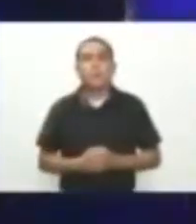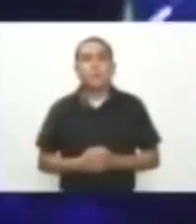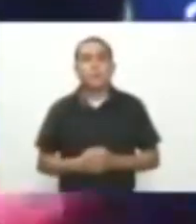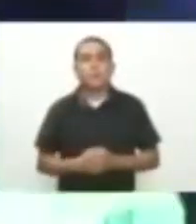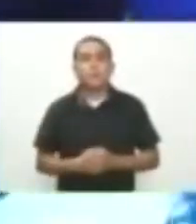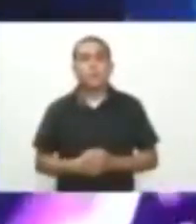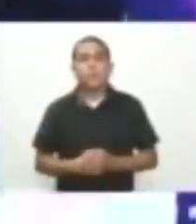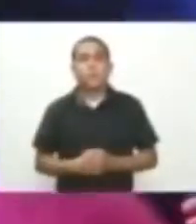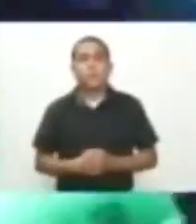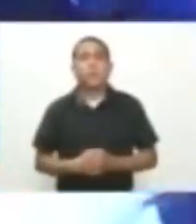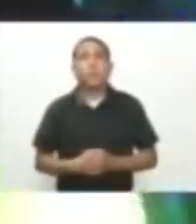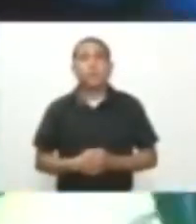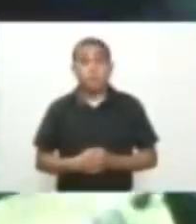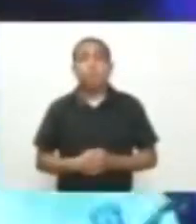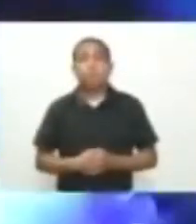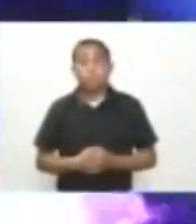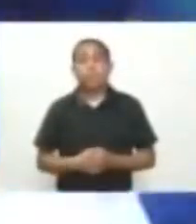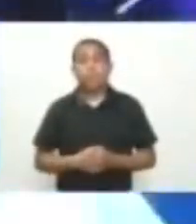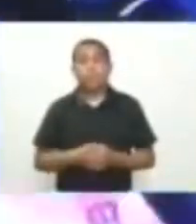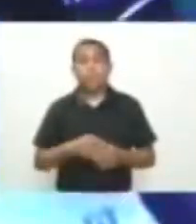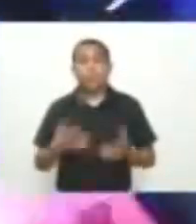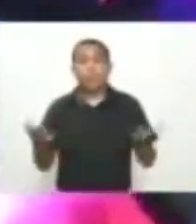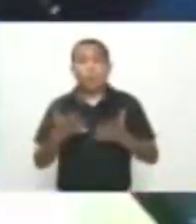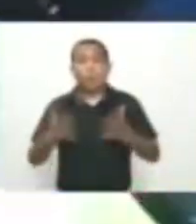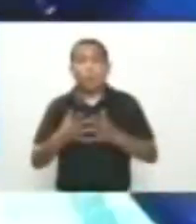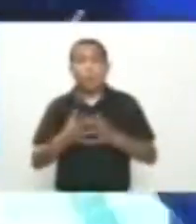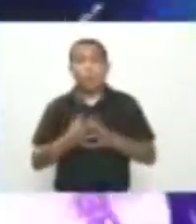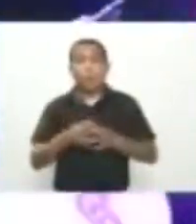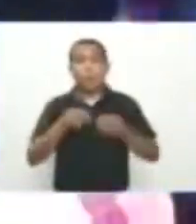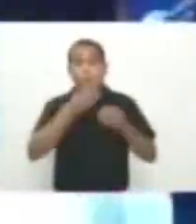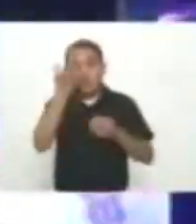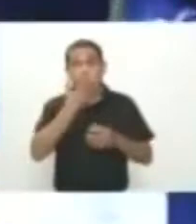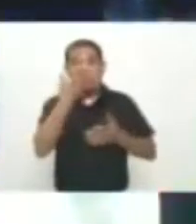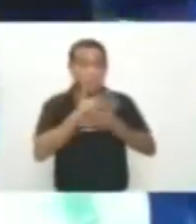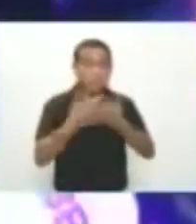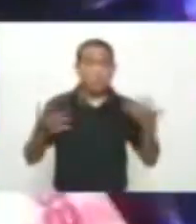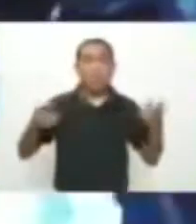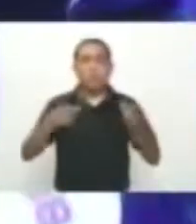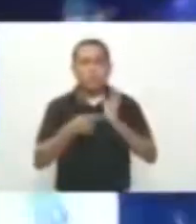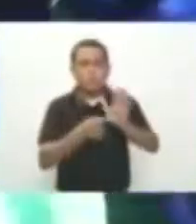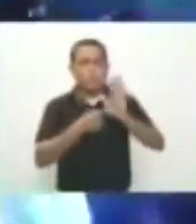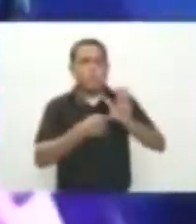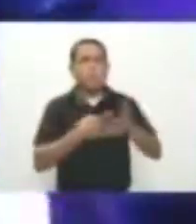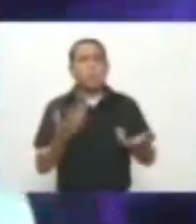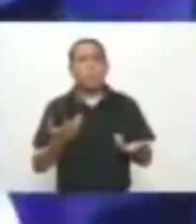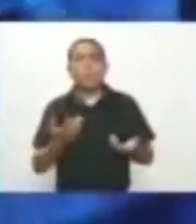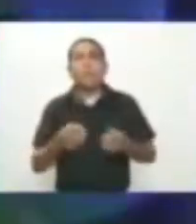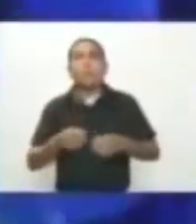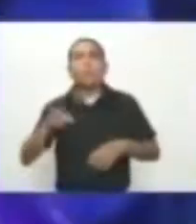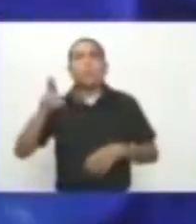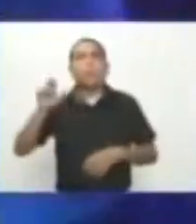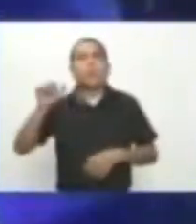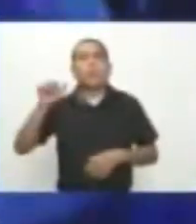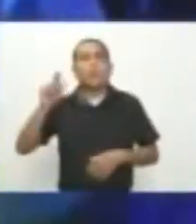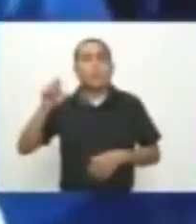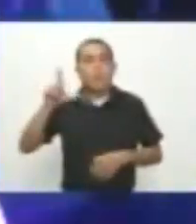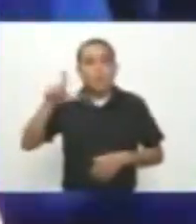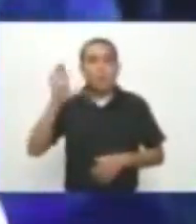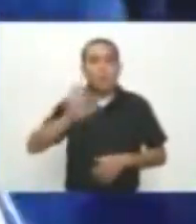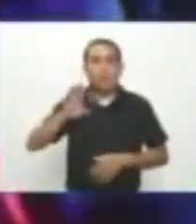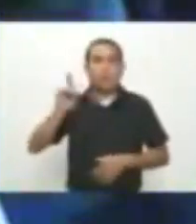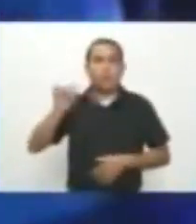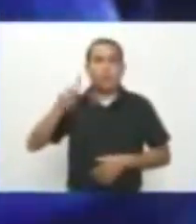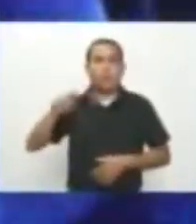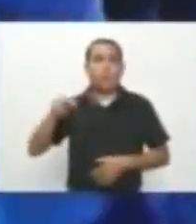Luego de que circulara En redes sociales Una noticia Sobre la detención Del artista De género vallenato Rafael de Jesús Díaz A quien